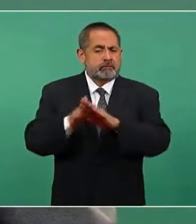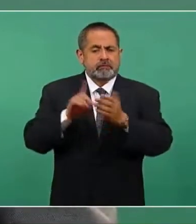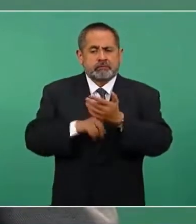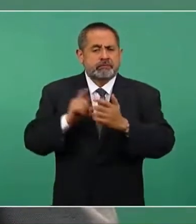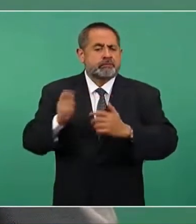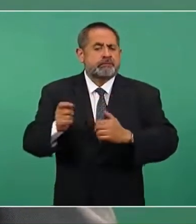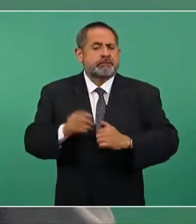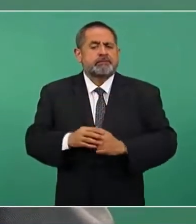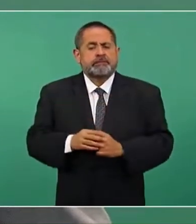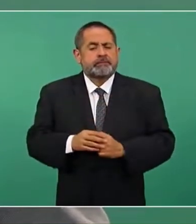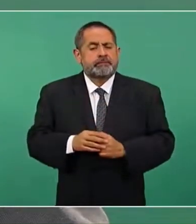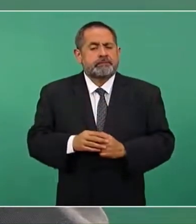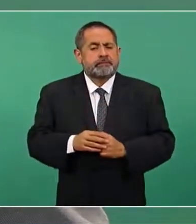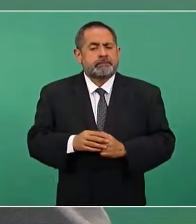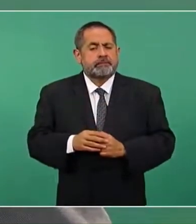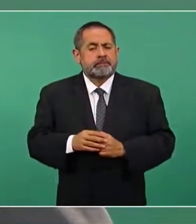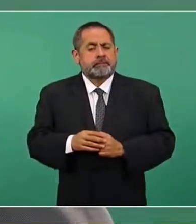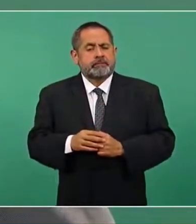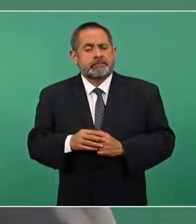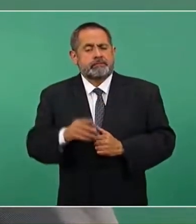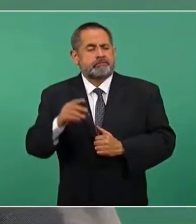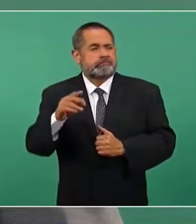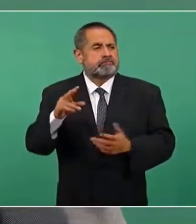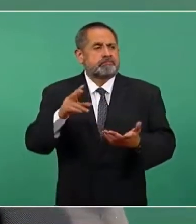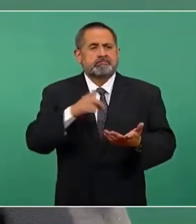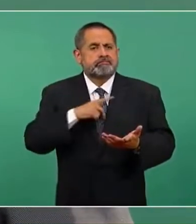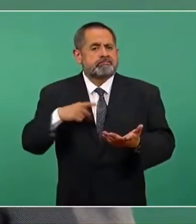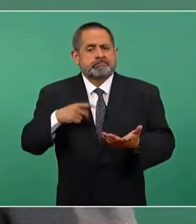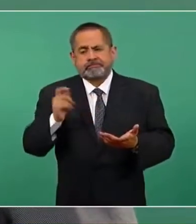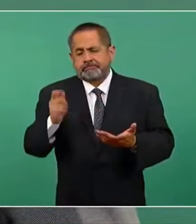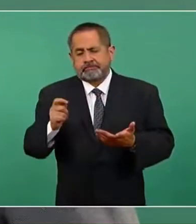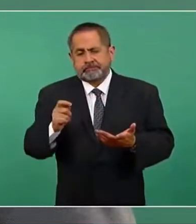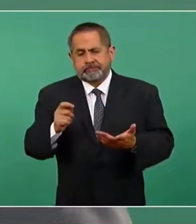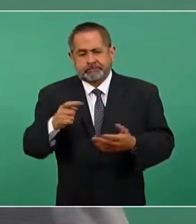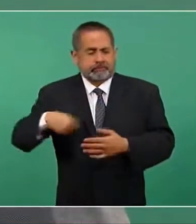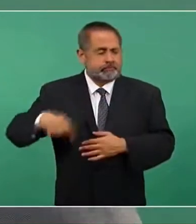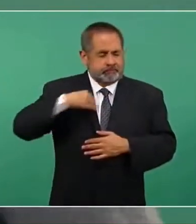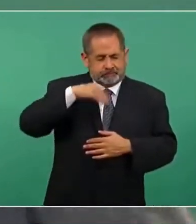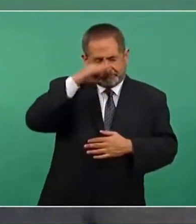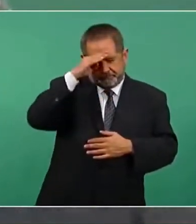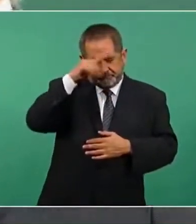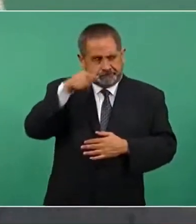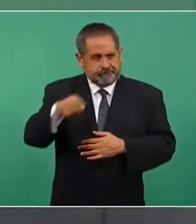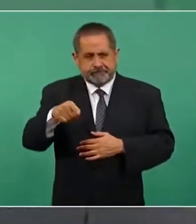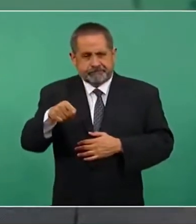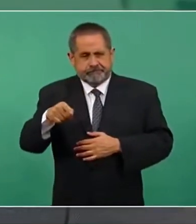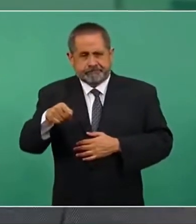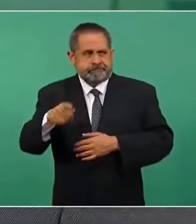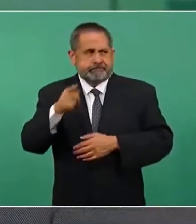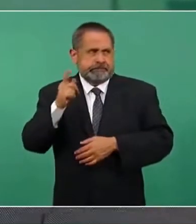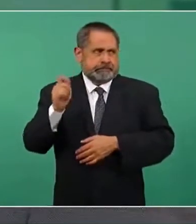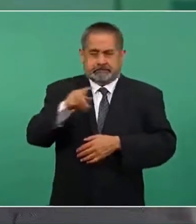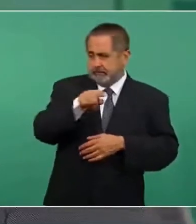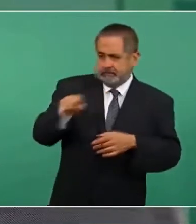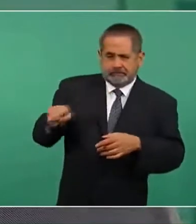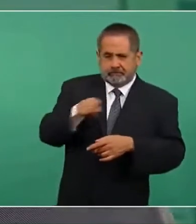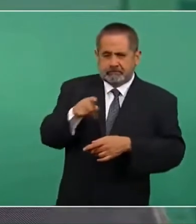se permita lo que consideramos es una injusticia,